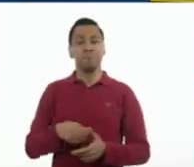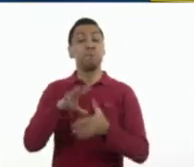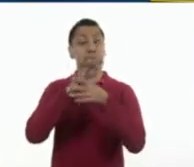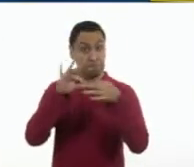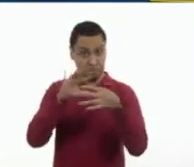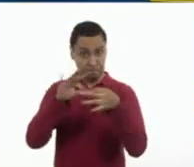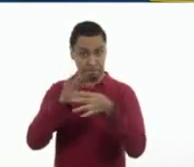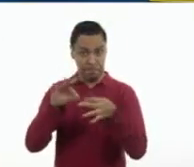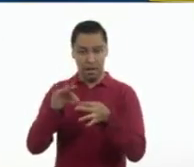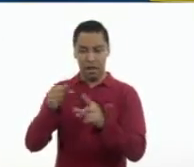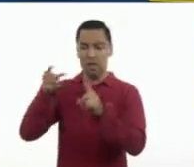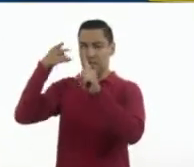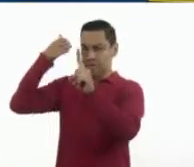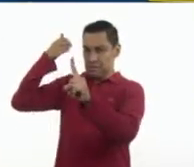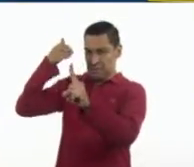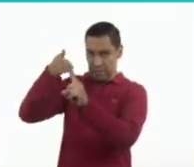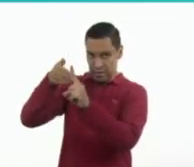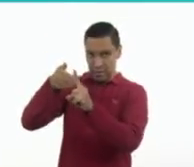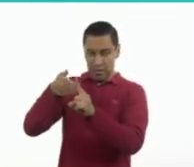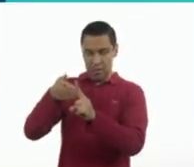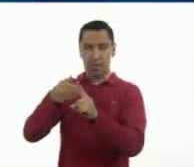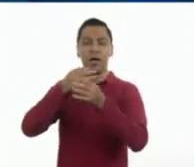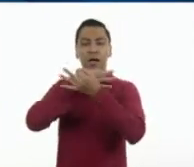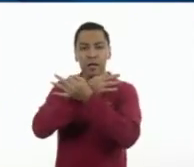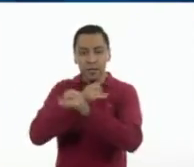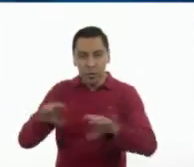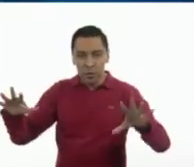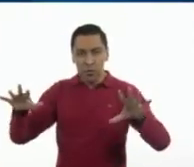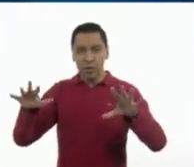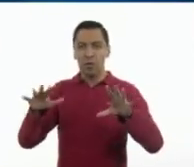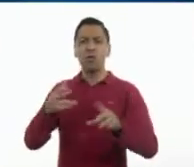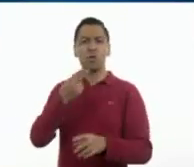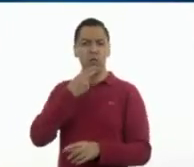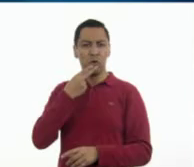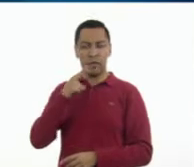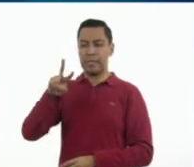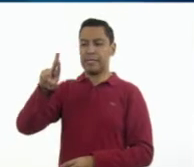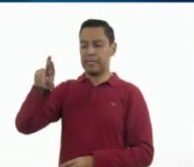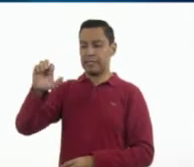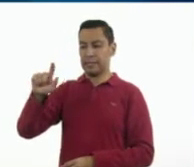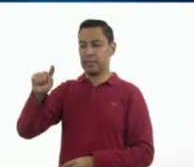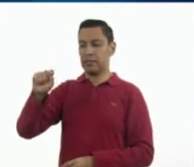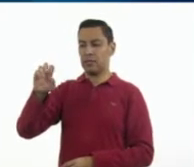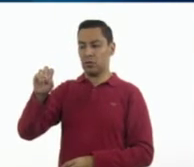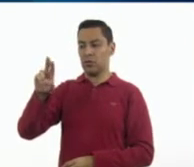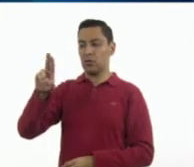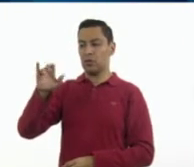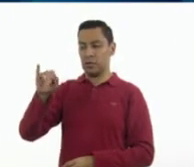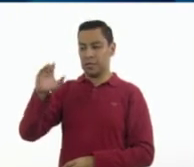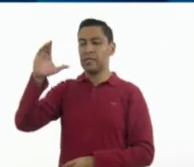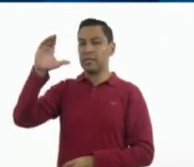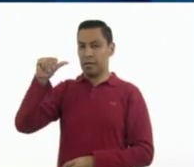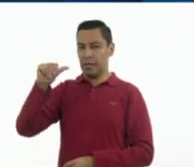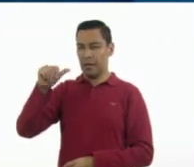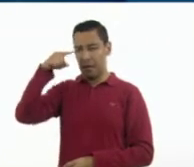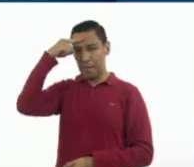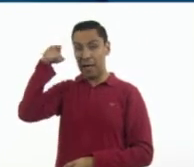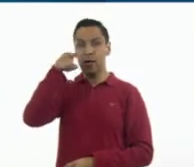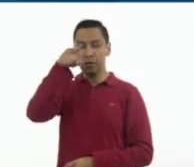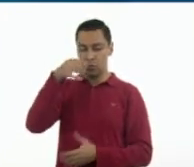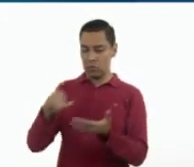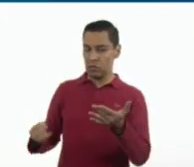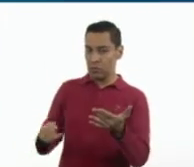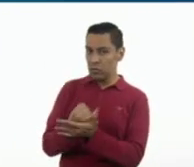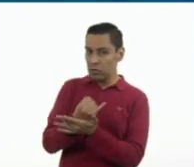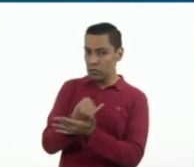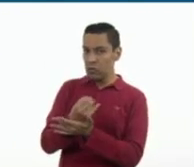tienen un tema, un propósito y usan la retórica como discurso para la toma de decisiones al adquirir un